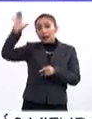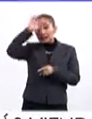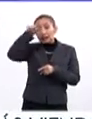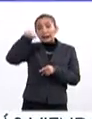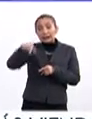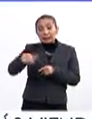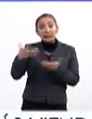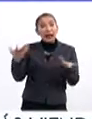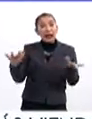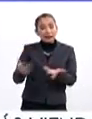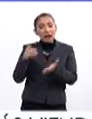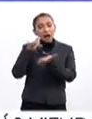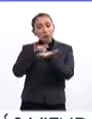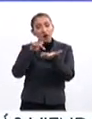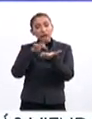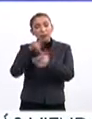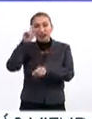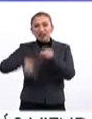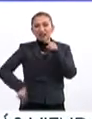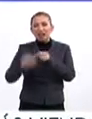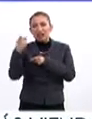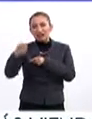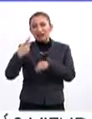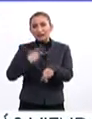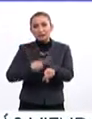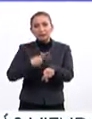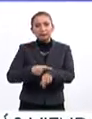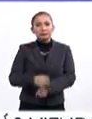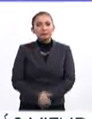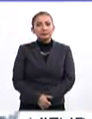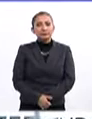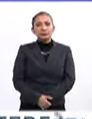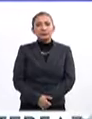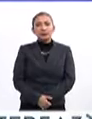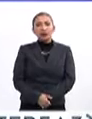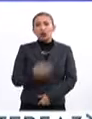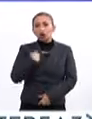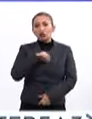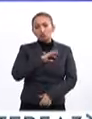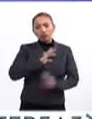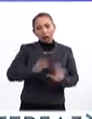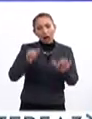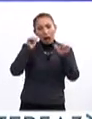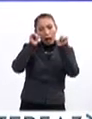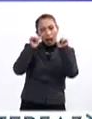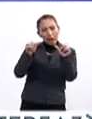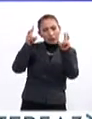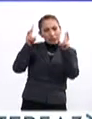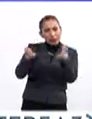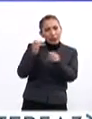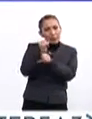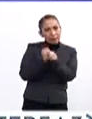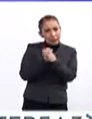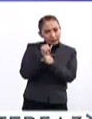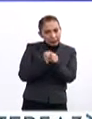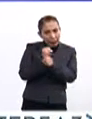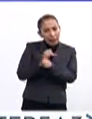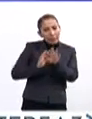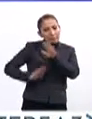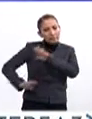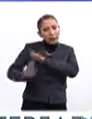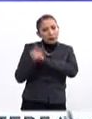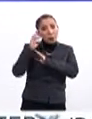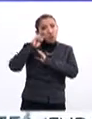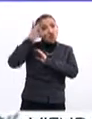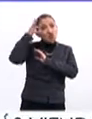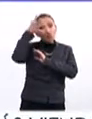y de esta manera contribuir a la erradicación de esta enfermedad. Estamos abordando un tema de investigación básica